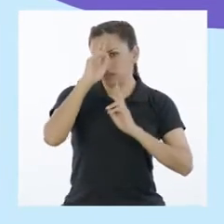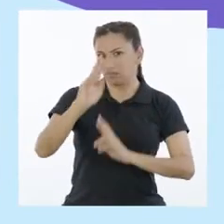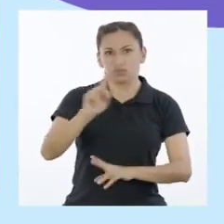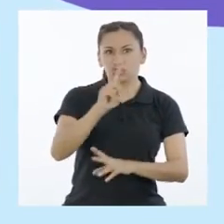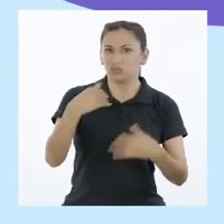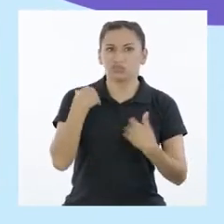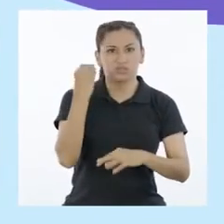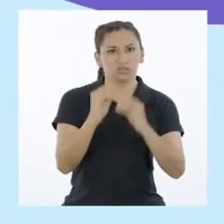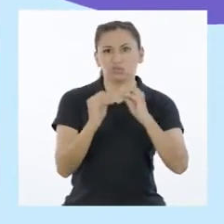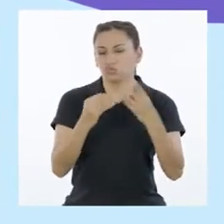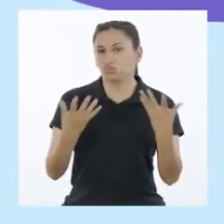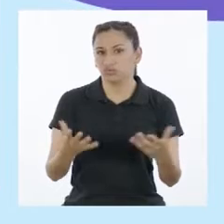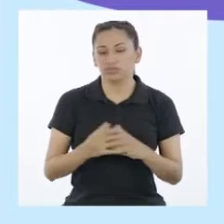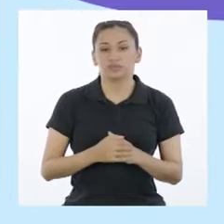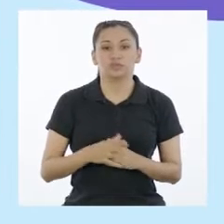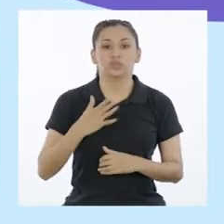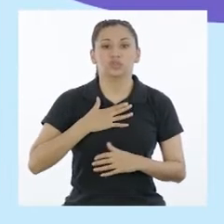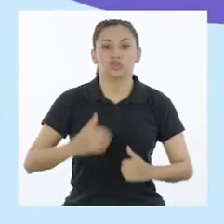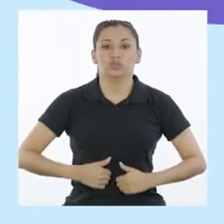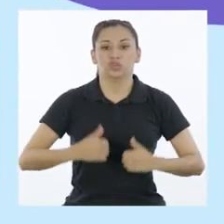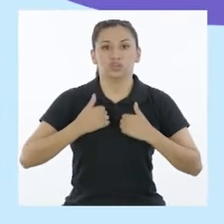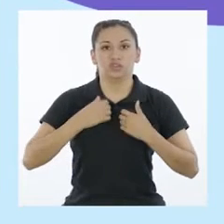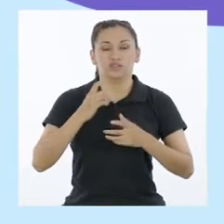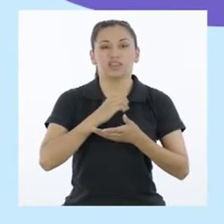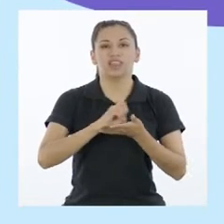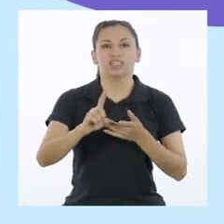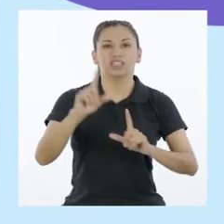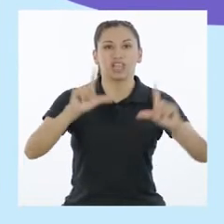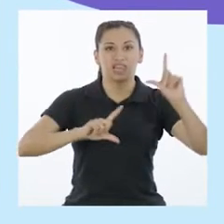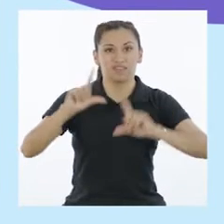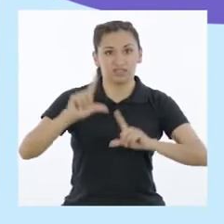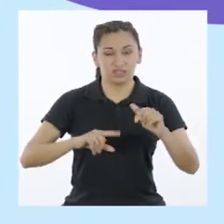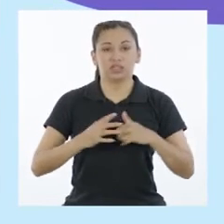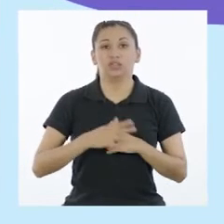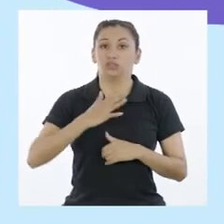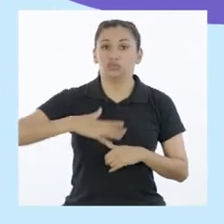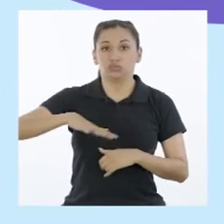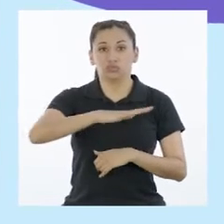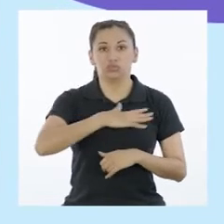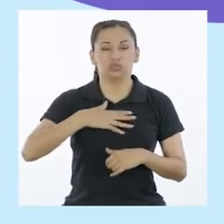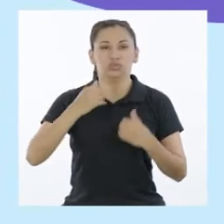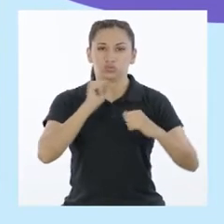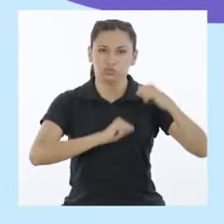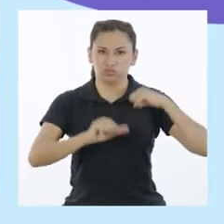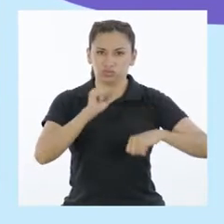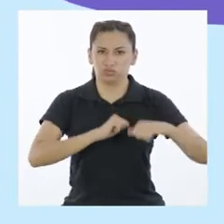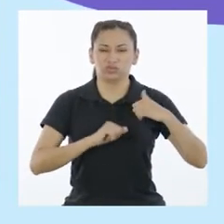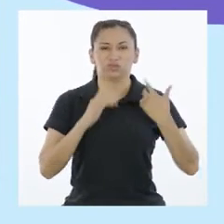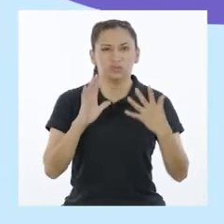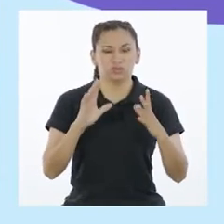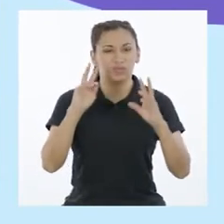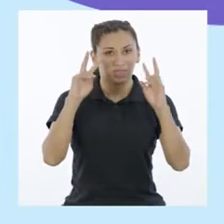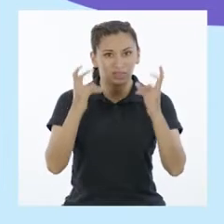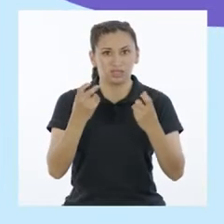grave y no tiene reparo. Yo vivo en un distrito de la libertad. Nosotros venimos sufriendo una serie de